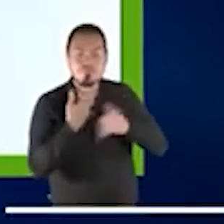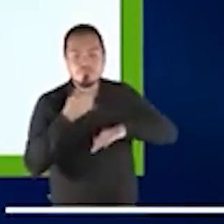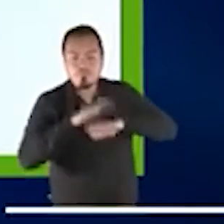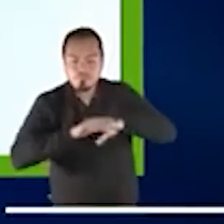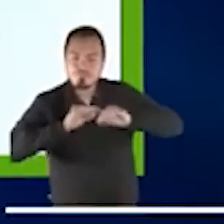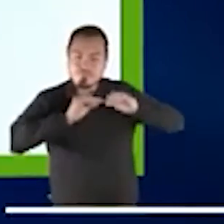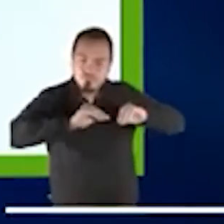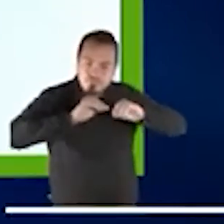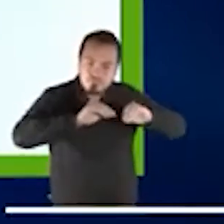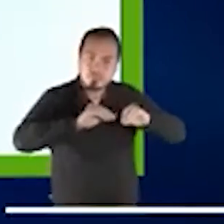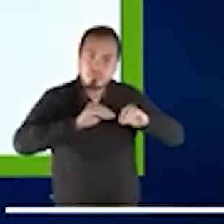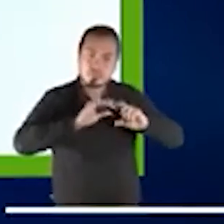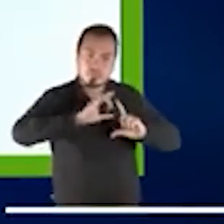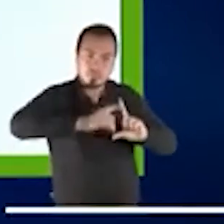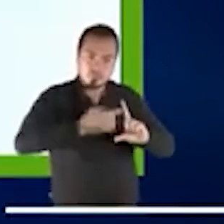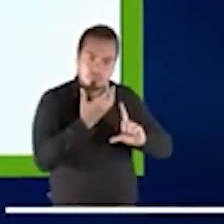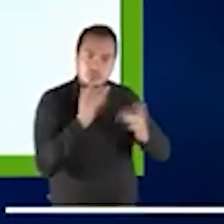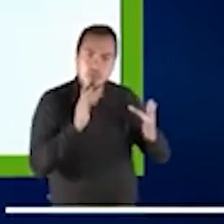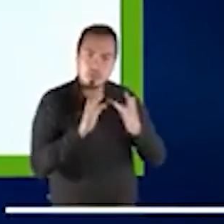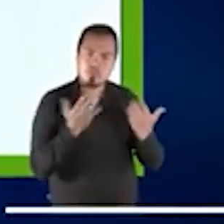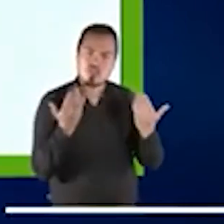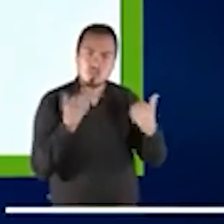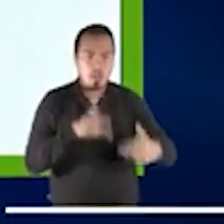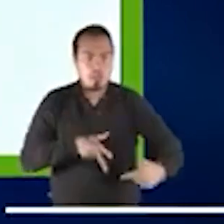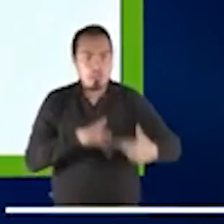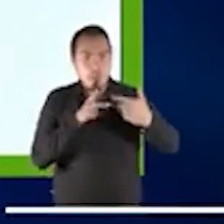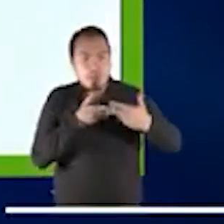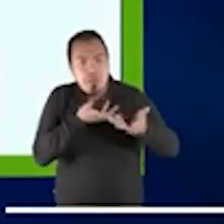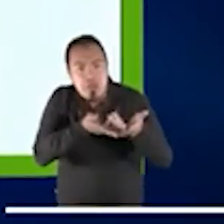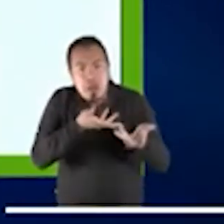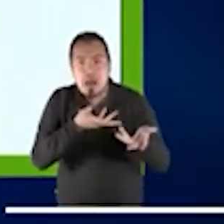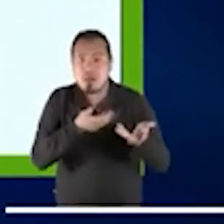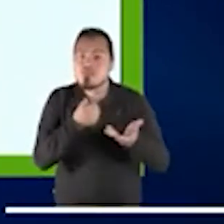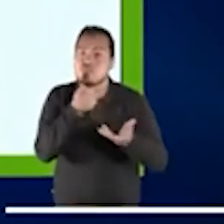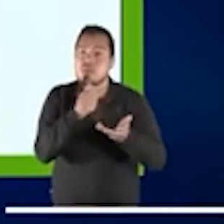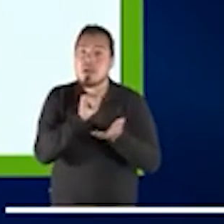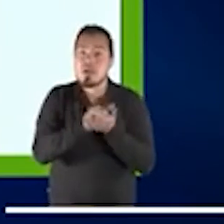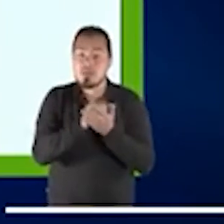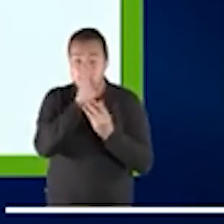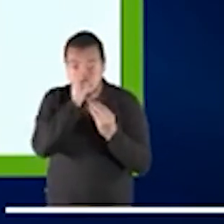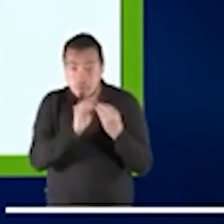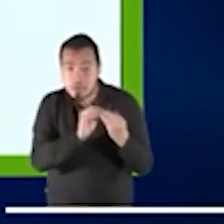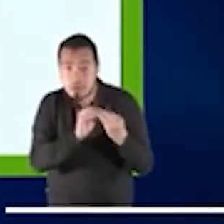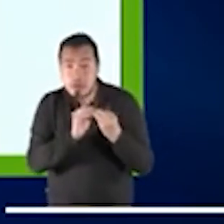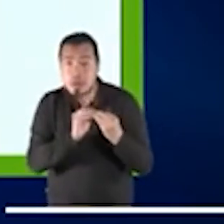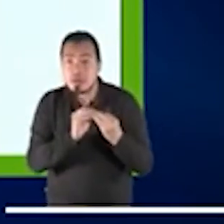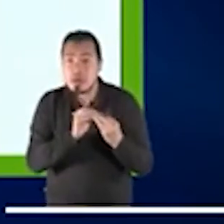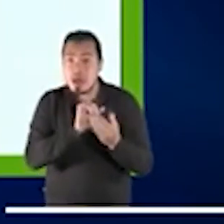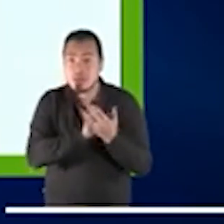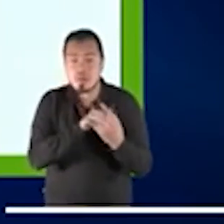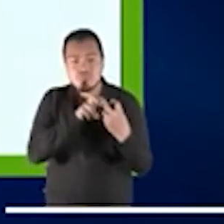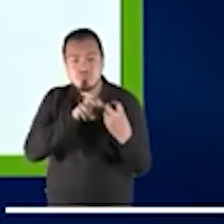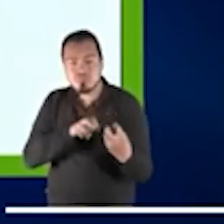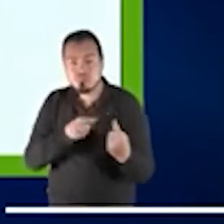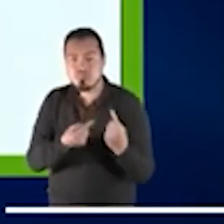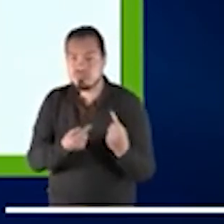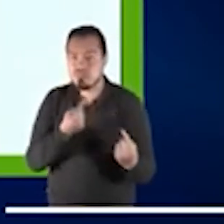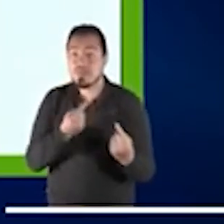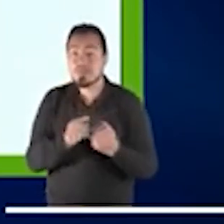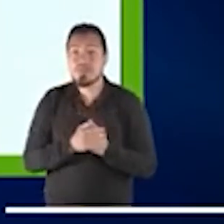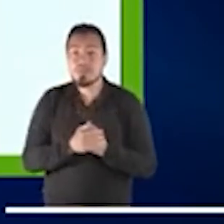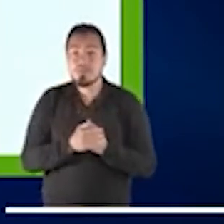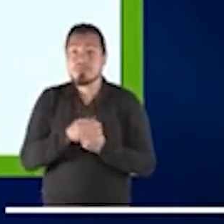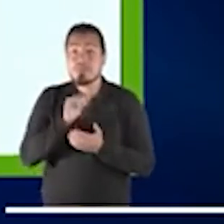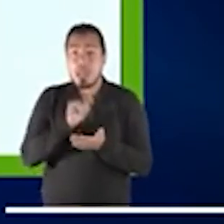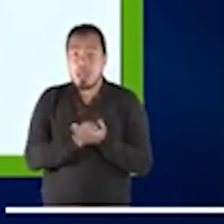facilitar un encuentro y también cómo seguir si hay un acuerdo entre los dos. Y claramente eso vino